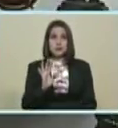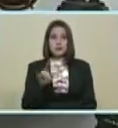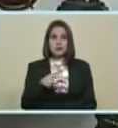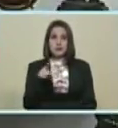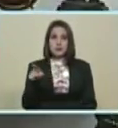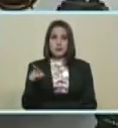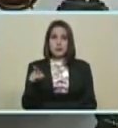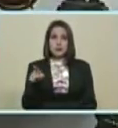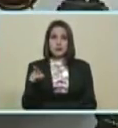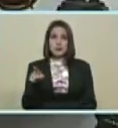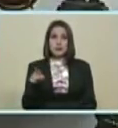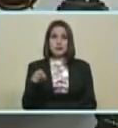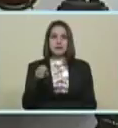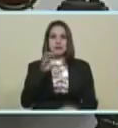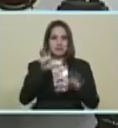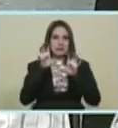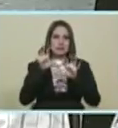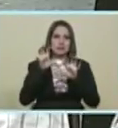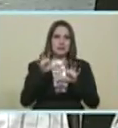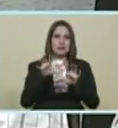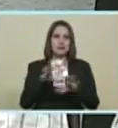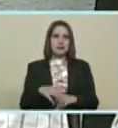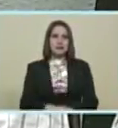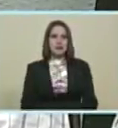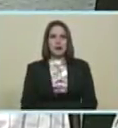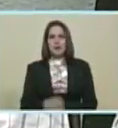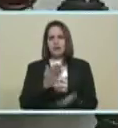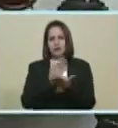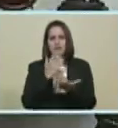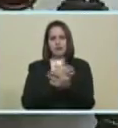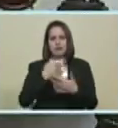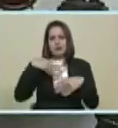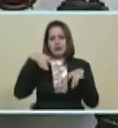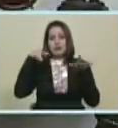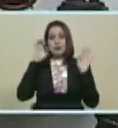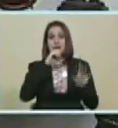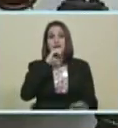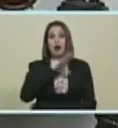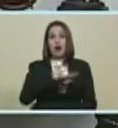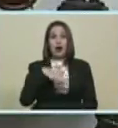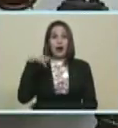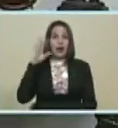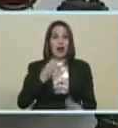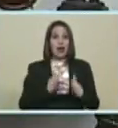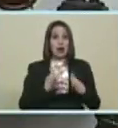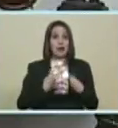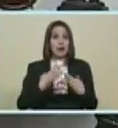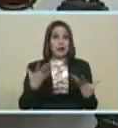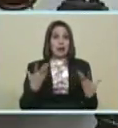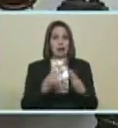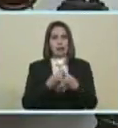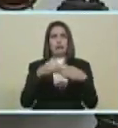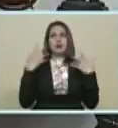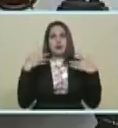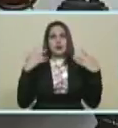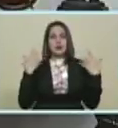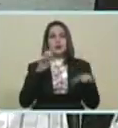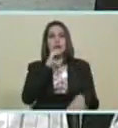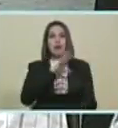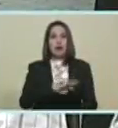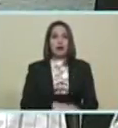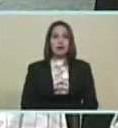Freddy también tiene Muy buen humor Porque le han pasado Muchas cosas en la vida ¿Verdad Freddy? Nos han pasado Muchas cosas en la vida